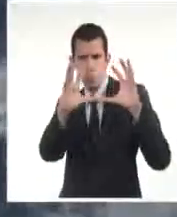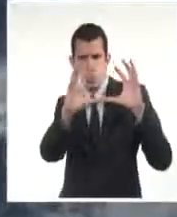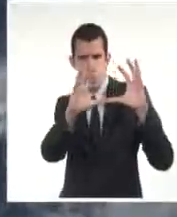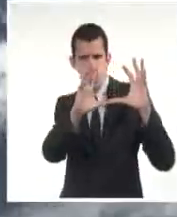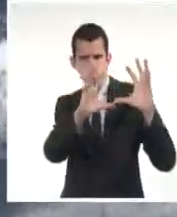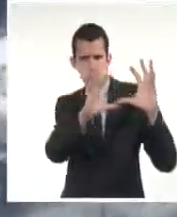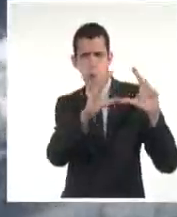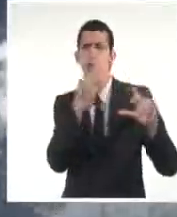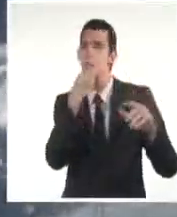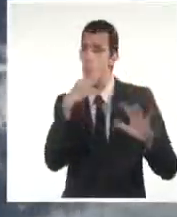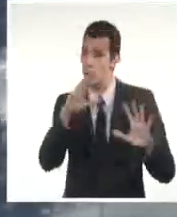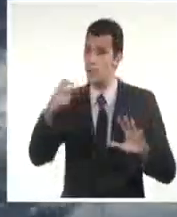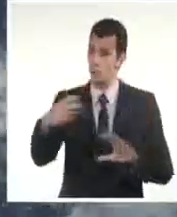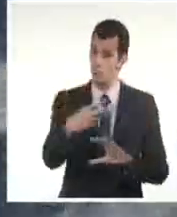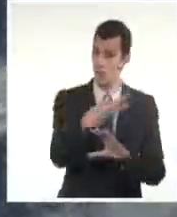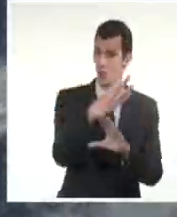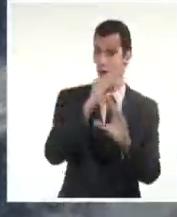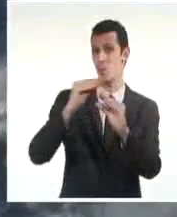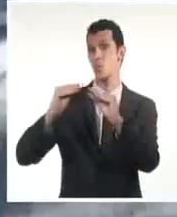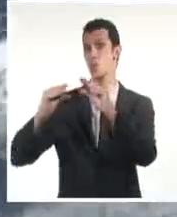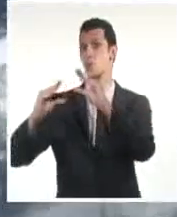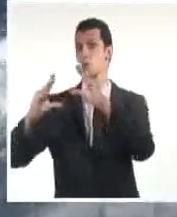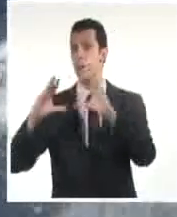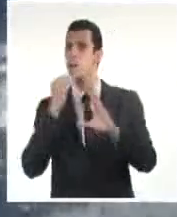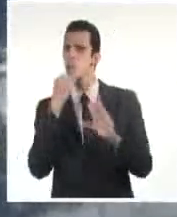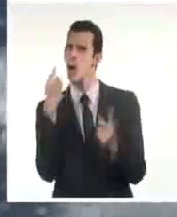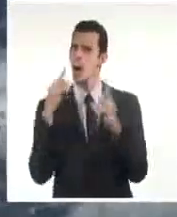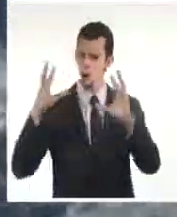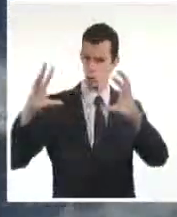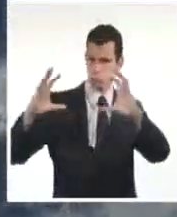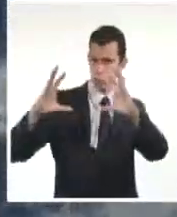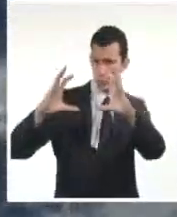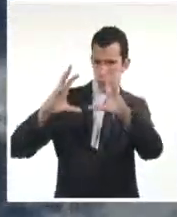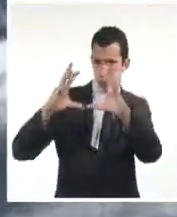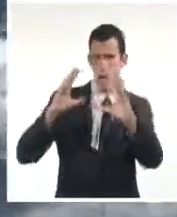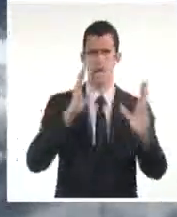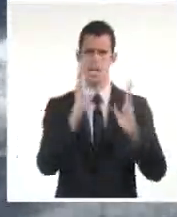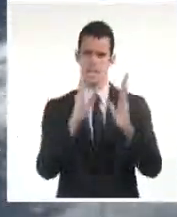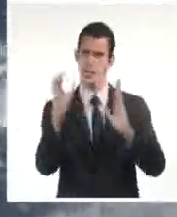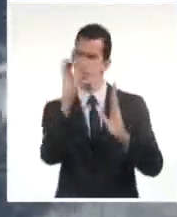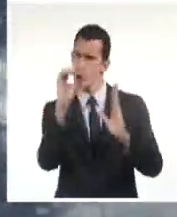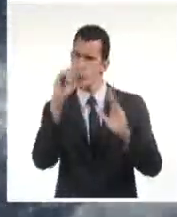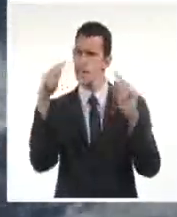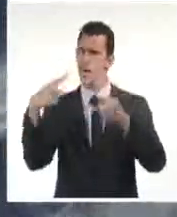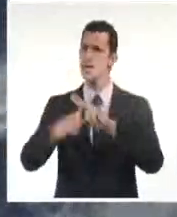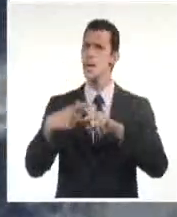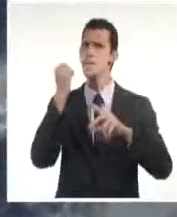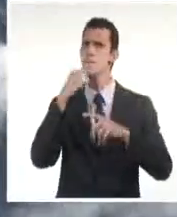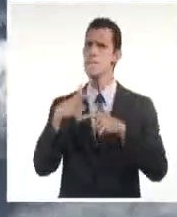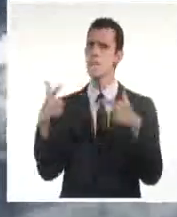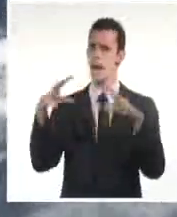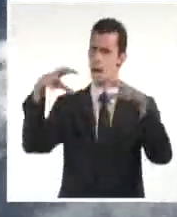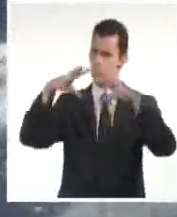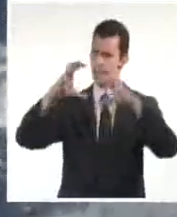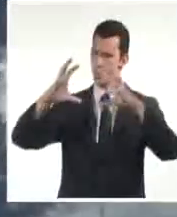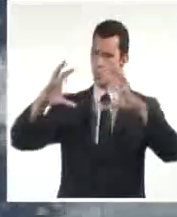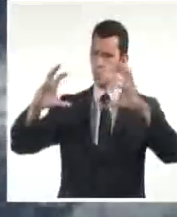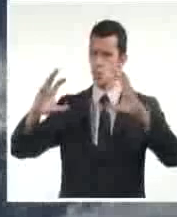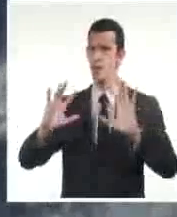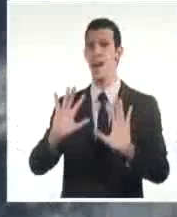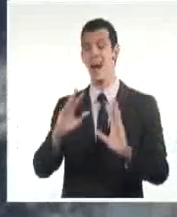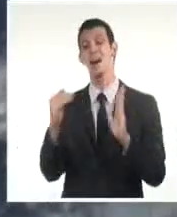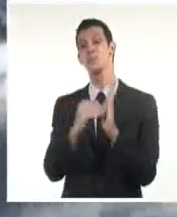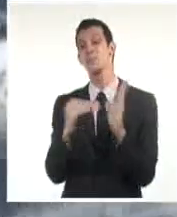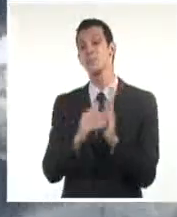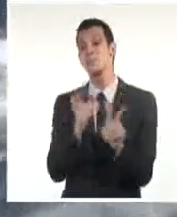producirse algún chubasco, alguna lluvia aislada sobre todo en la costa norte central y oriental ya por la tarde el calor empieza a hacerle